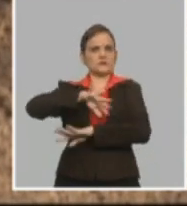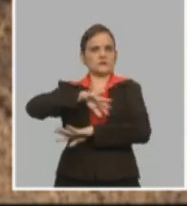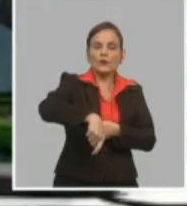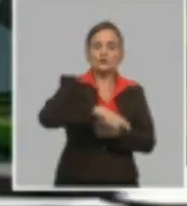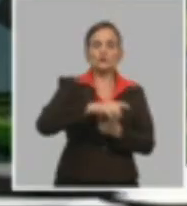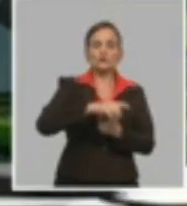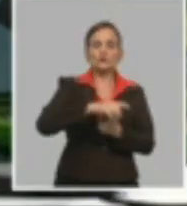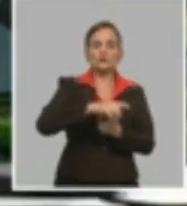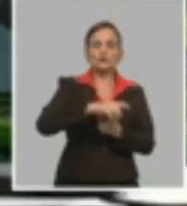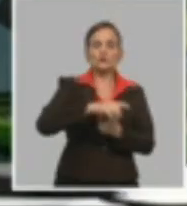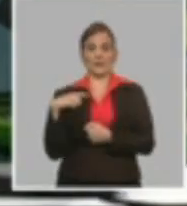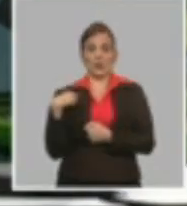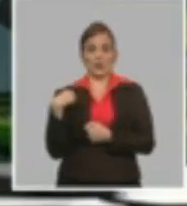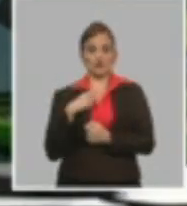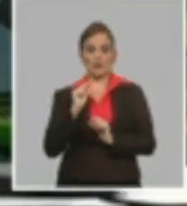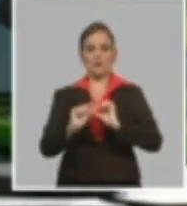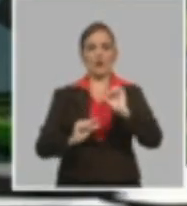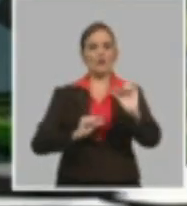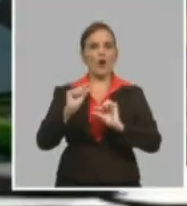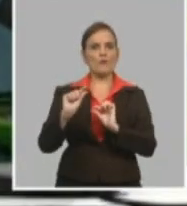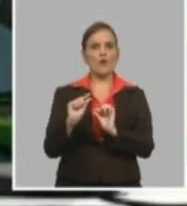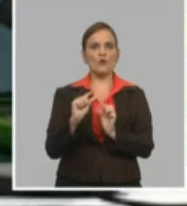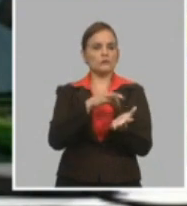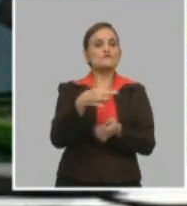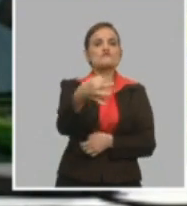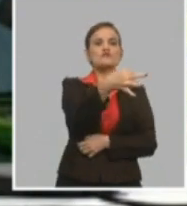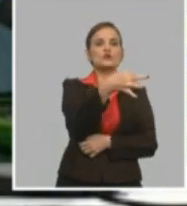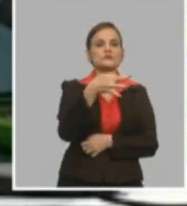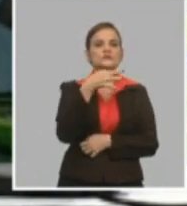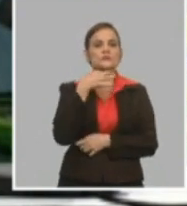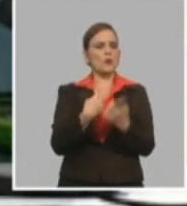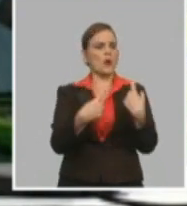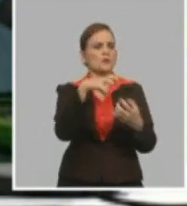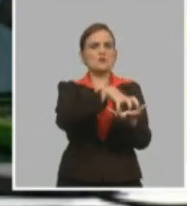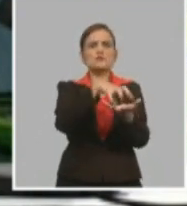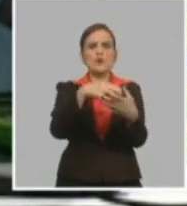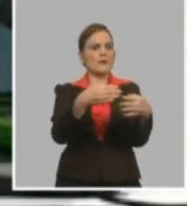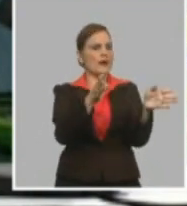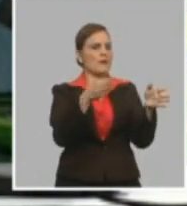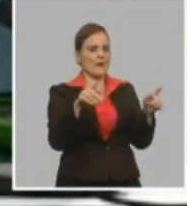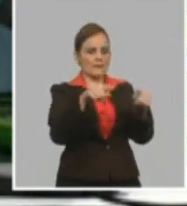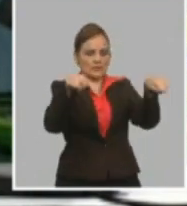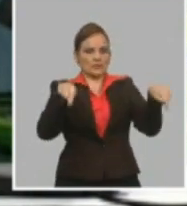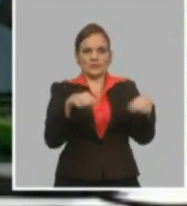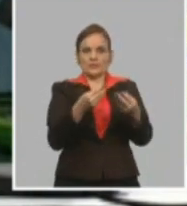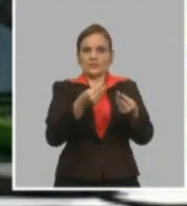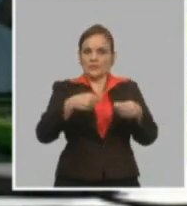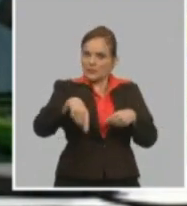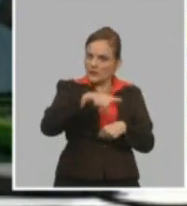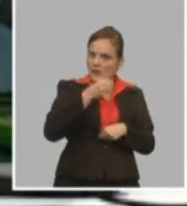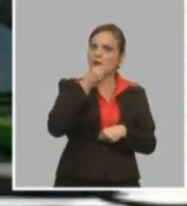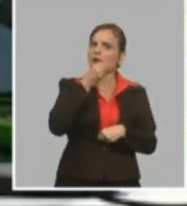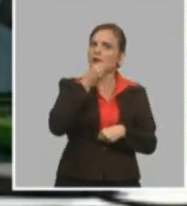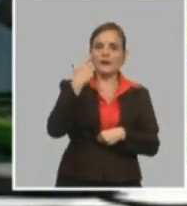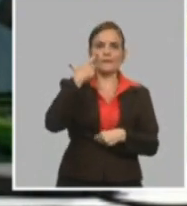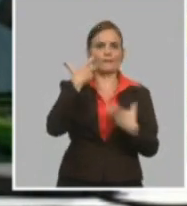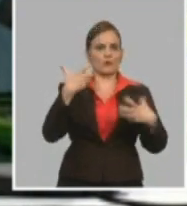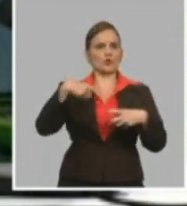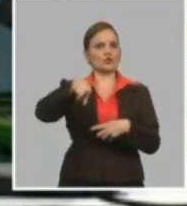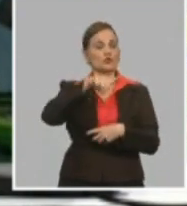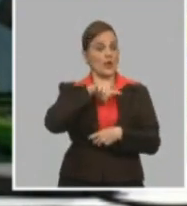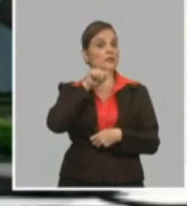Consejo de Defensa, abriendo nuevas áreas en los municipios, pero te estoy diciendo, Randy, que áreas que son importantes, que son